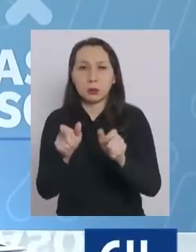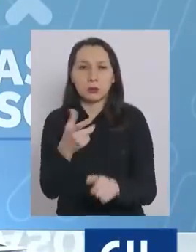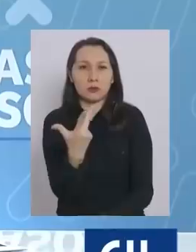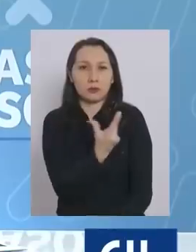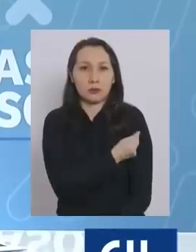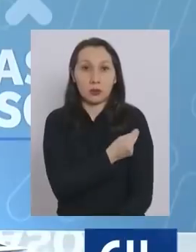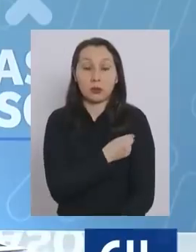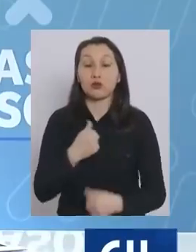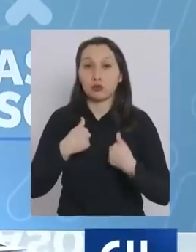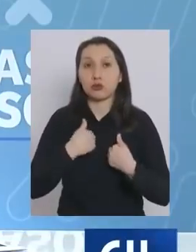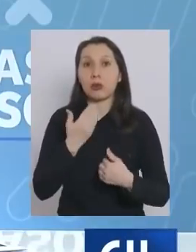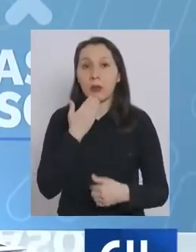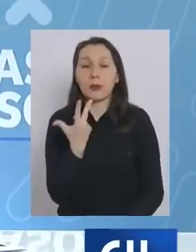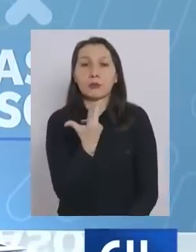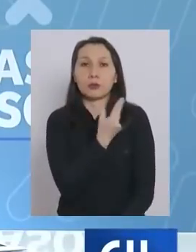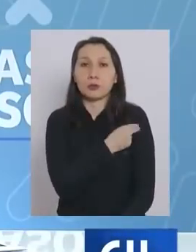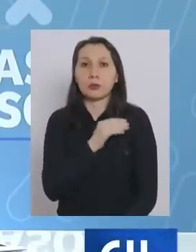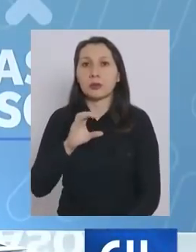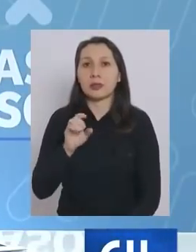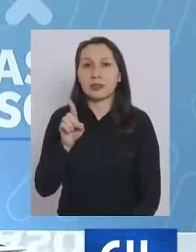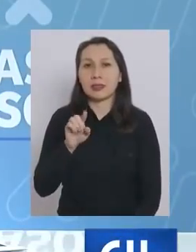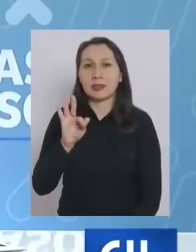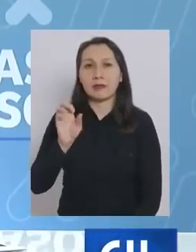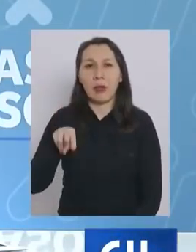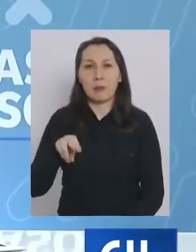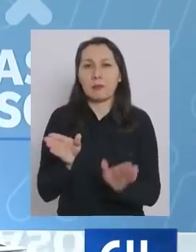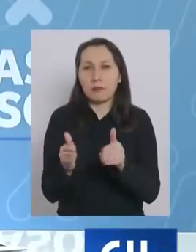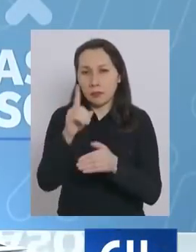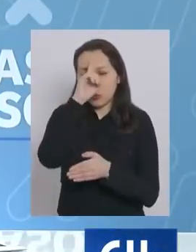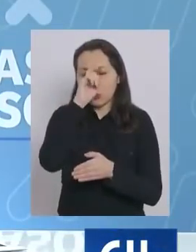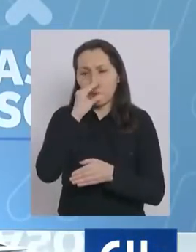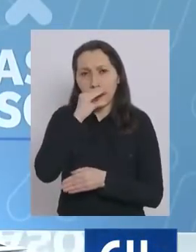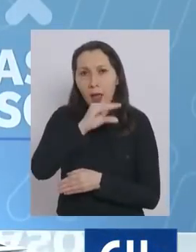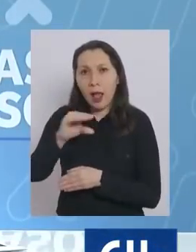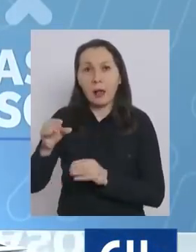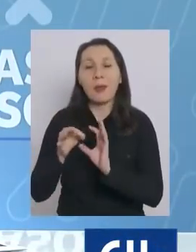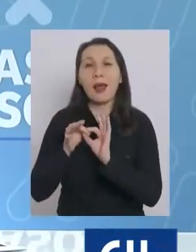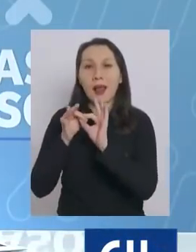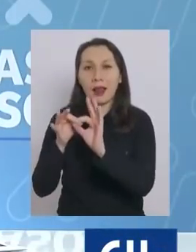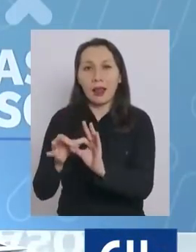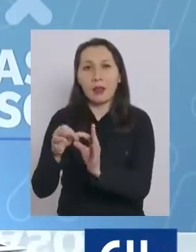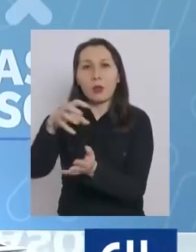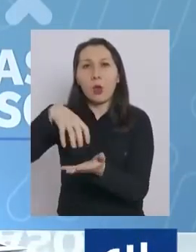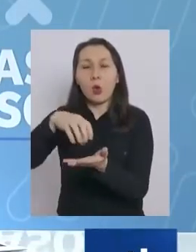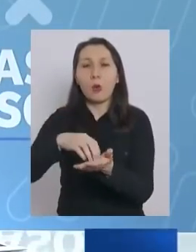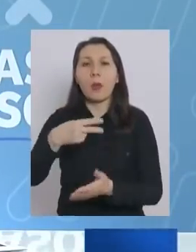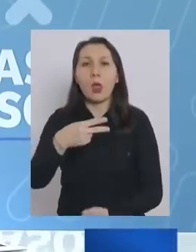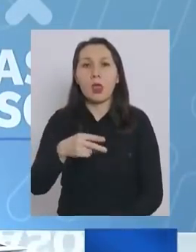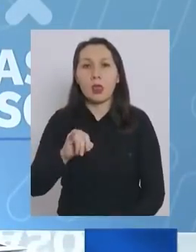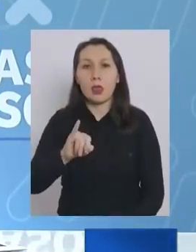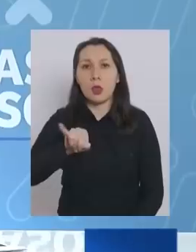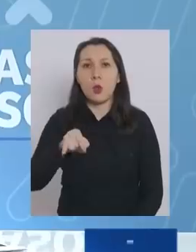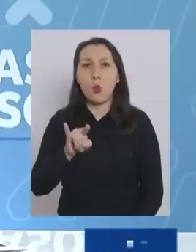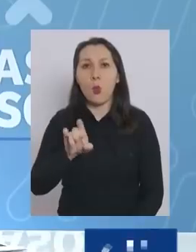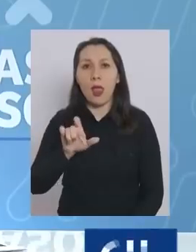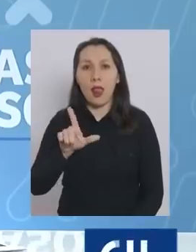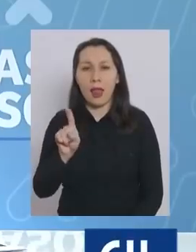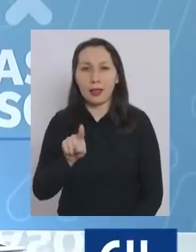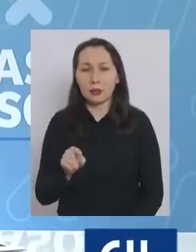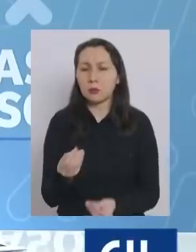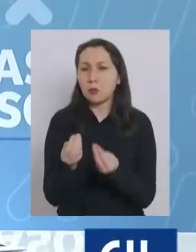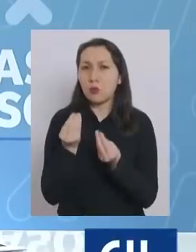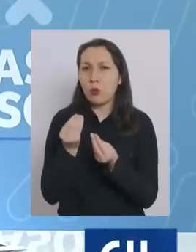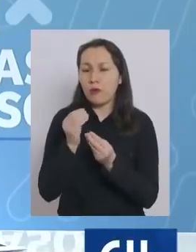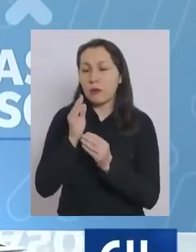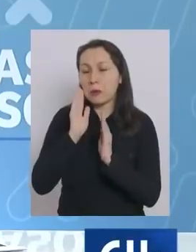De hecho, me vacuné en un CESFAM muy rural y quiero agradecer al CESFAM de Ijuelas por la excelente